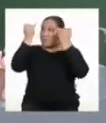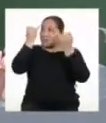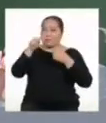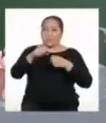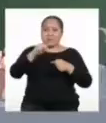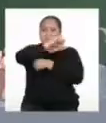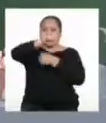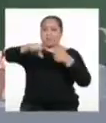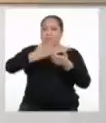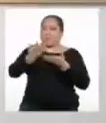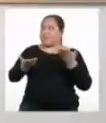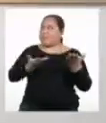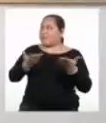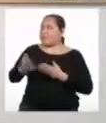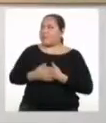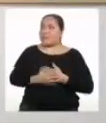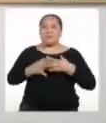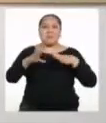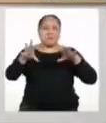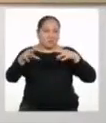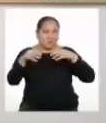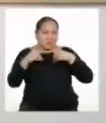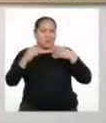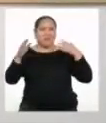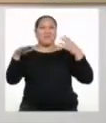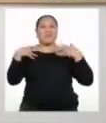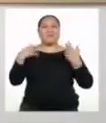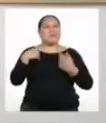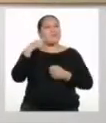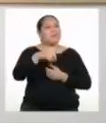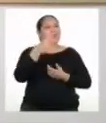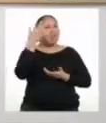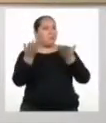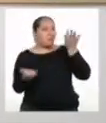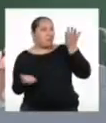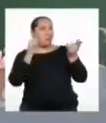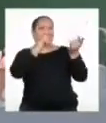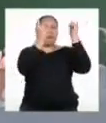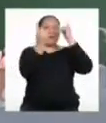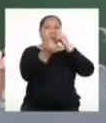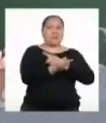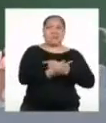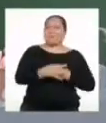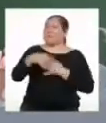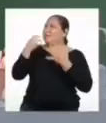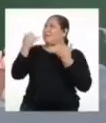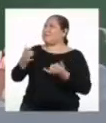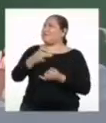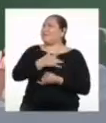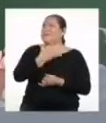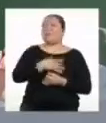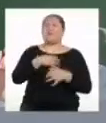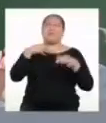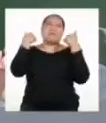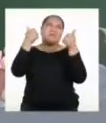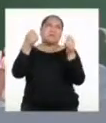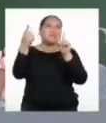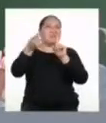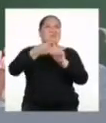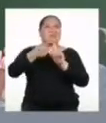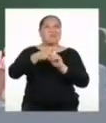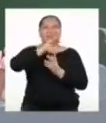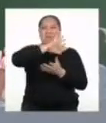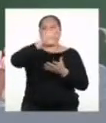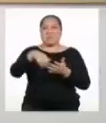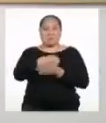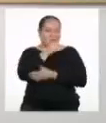tolerable y hasta feliz. ¡Qué bien! ¿Qué tal contraste, Yaremis? Es que hoy me siento recontra positiva